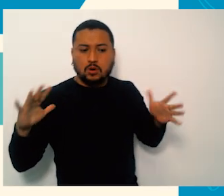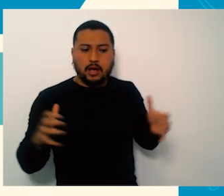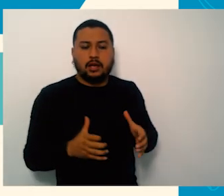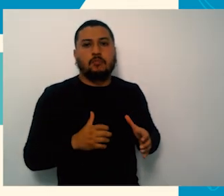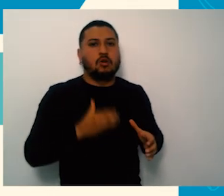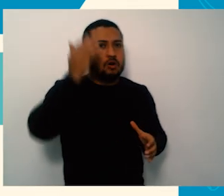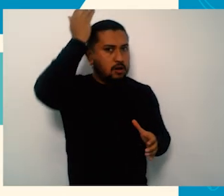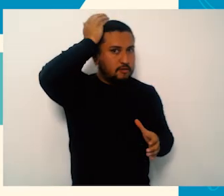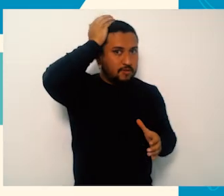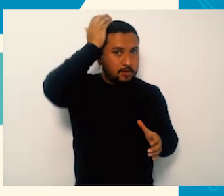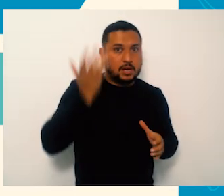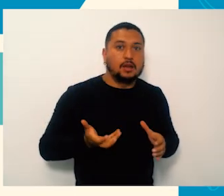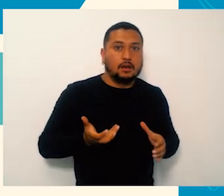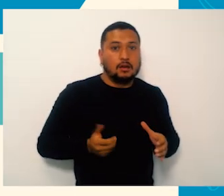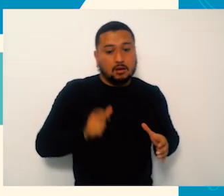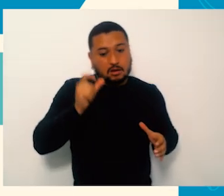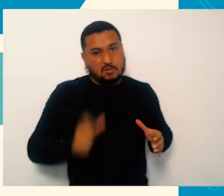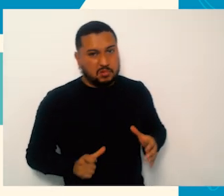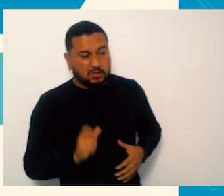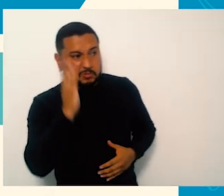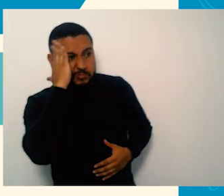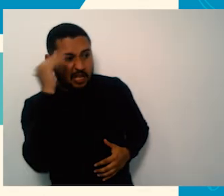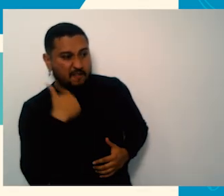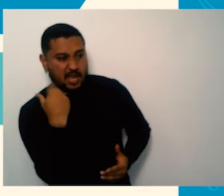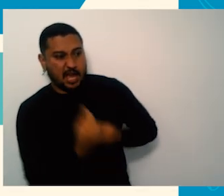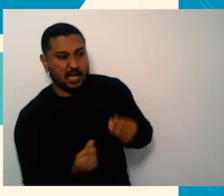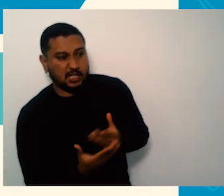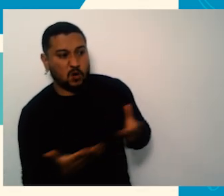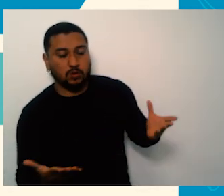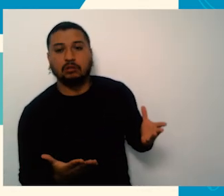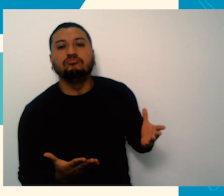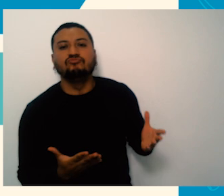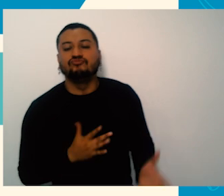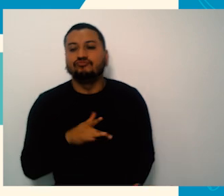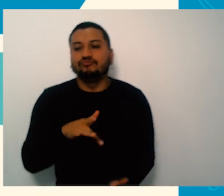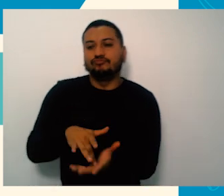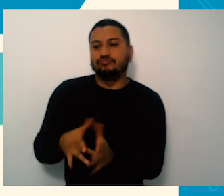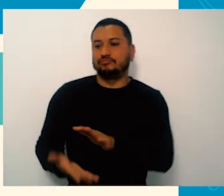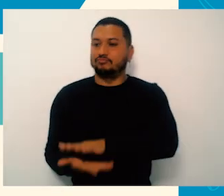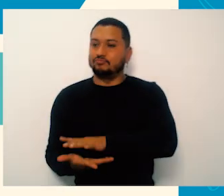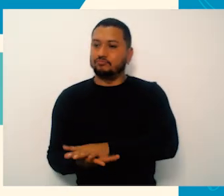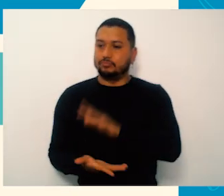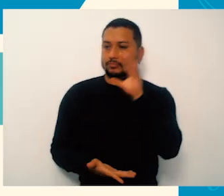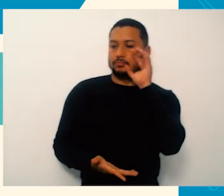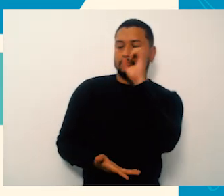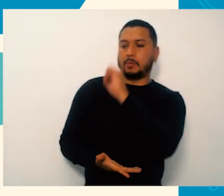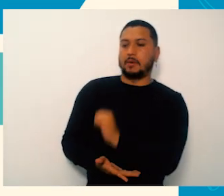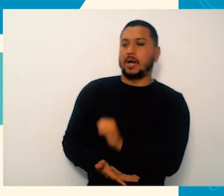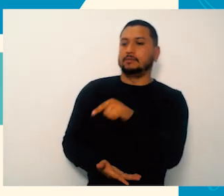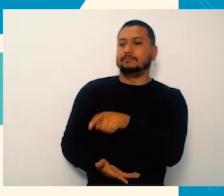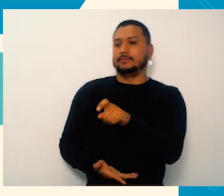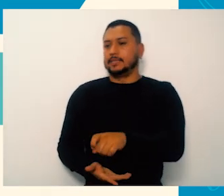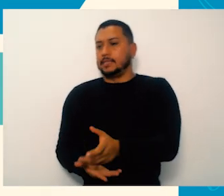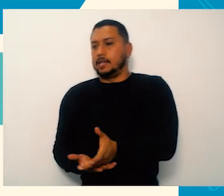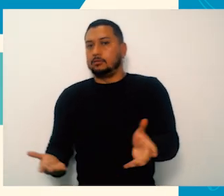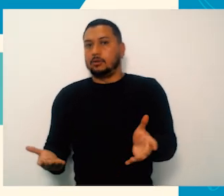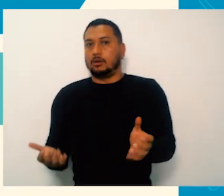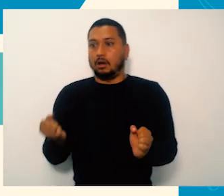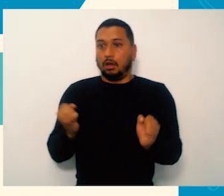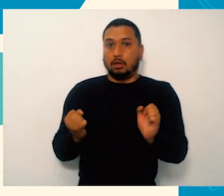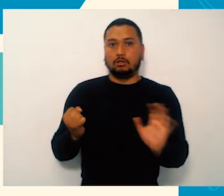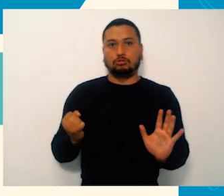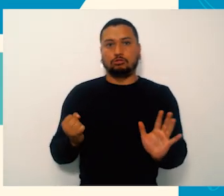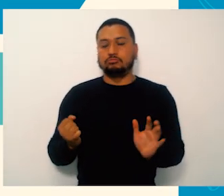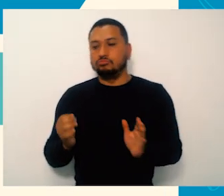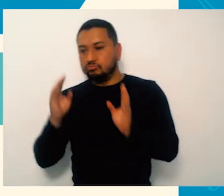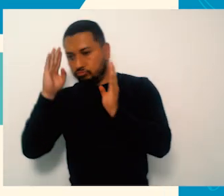continuemos. Y yo en calidad les decía que una vez cogemos el camino es difícil